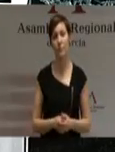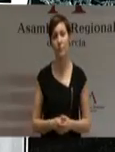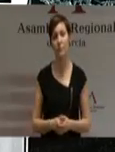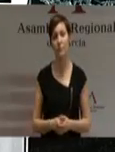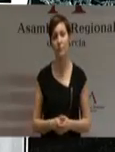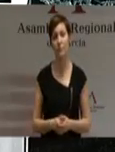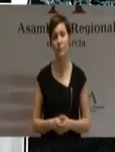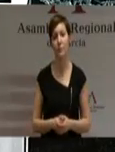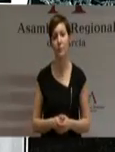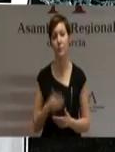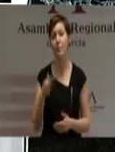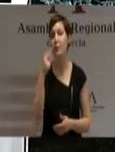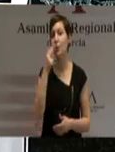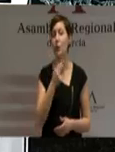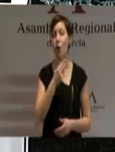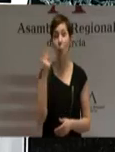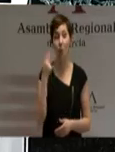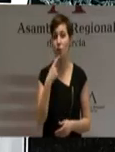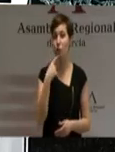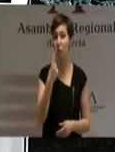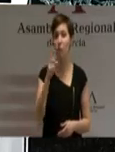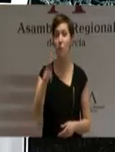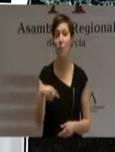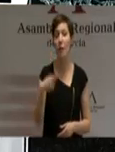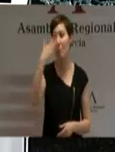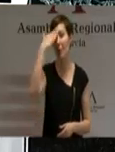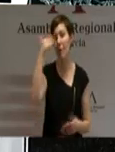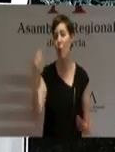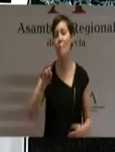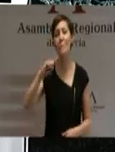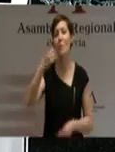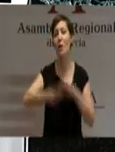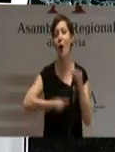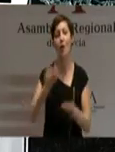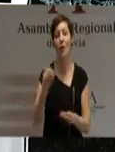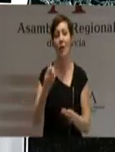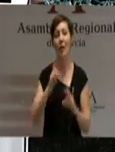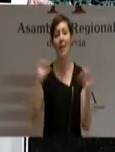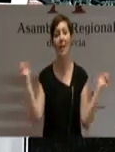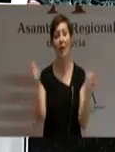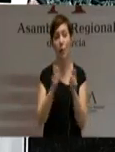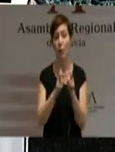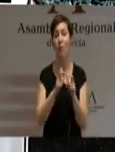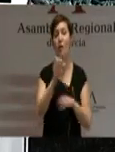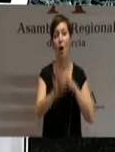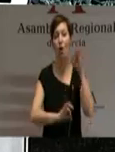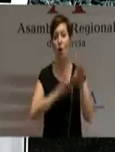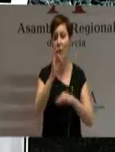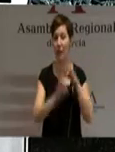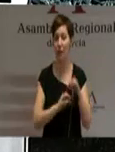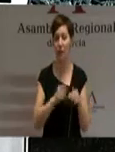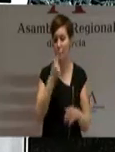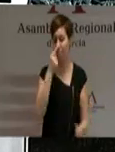concreto mi compromiso. Mi primera acción de Gobierno será reunirme con ambas organizaciones de forma inmediata, urgente,